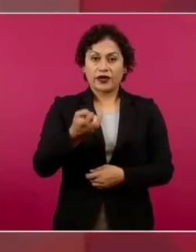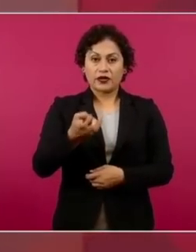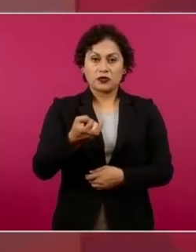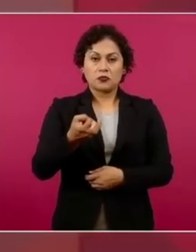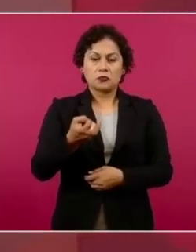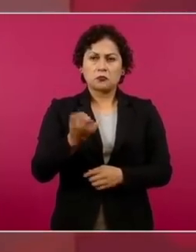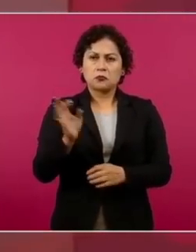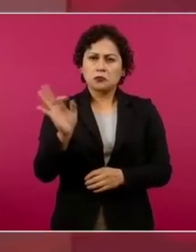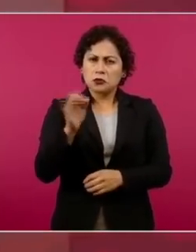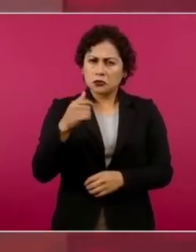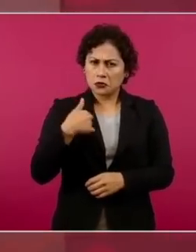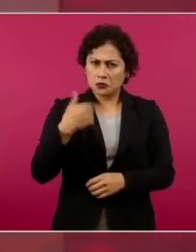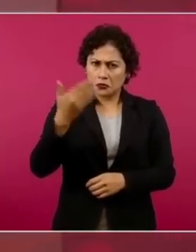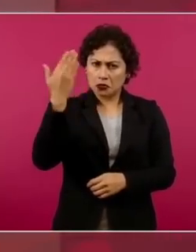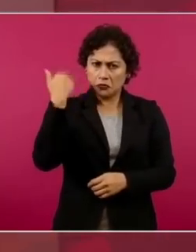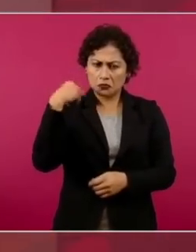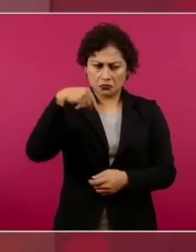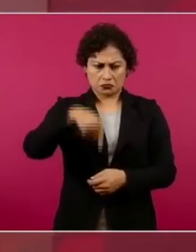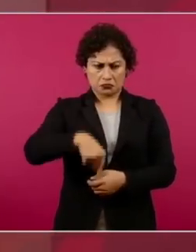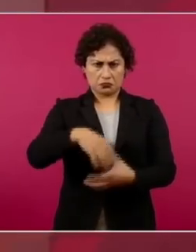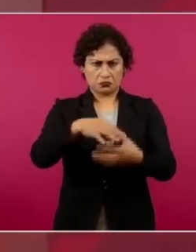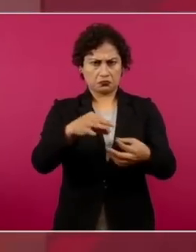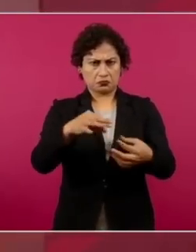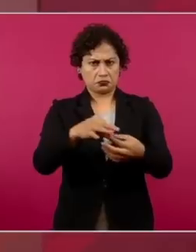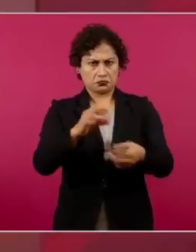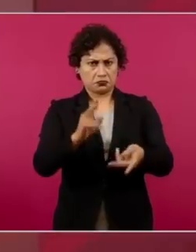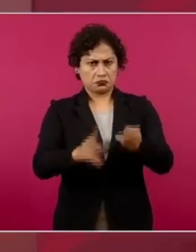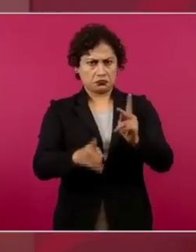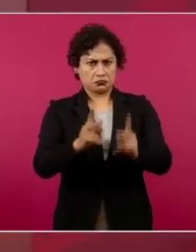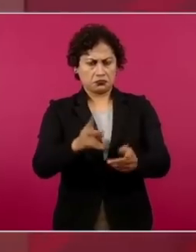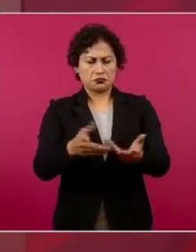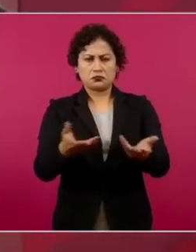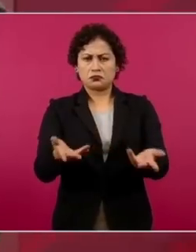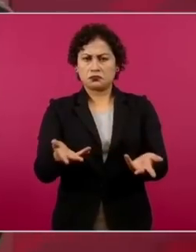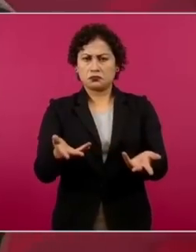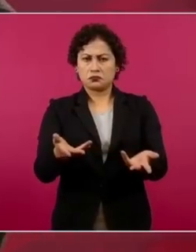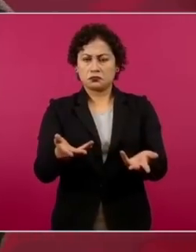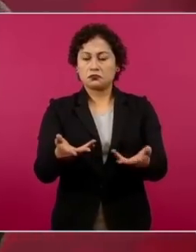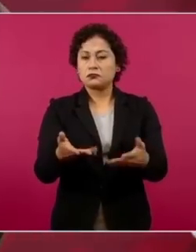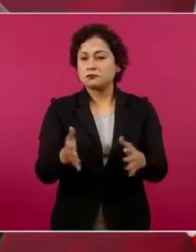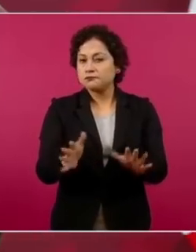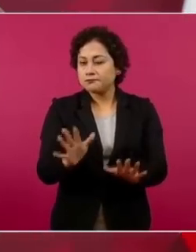a plantear aquí, podría,